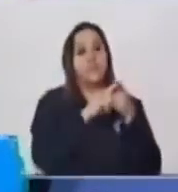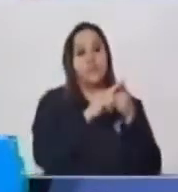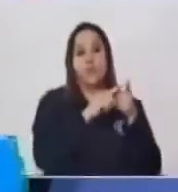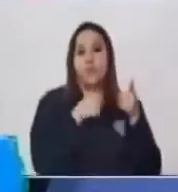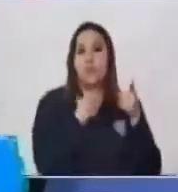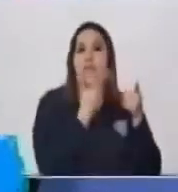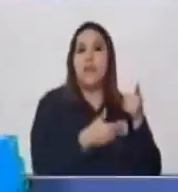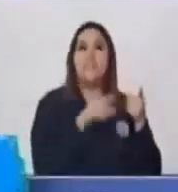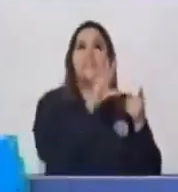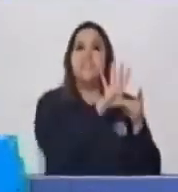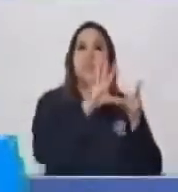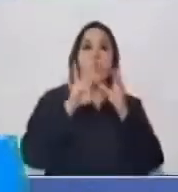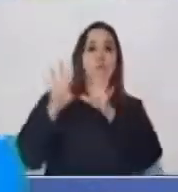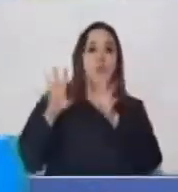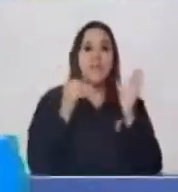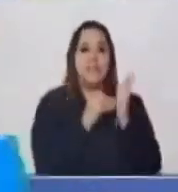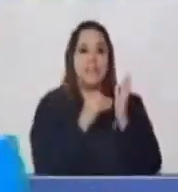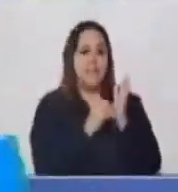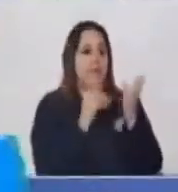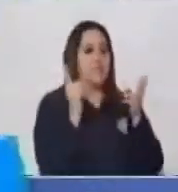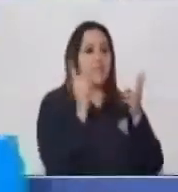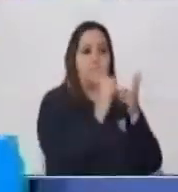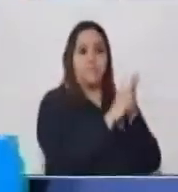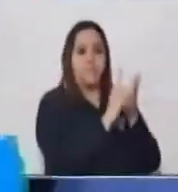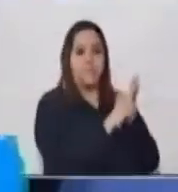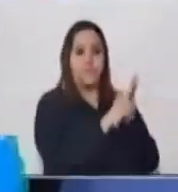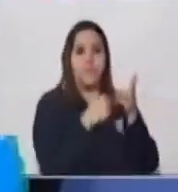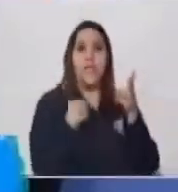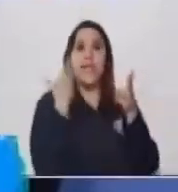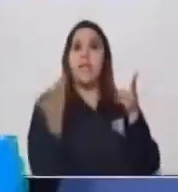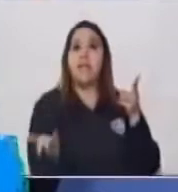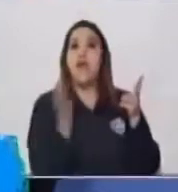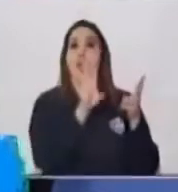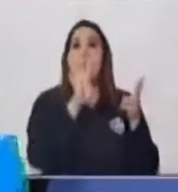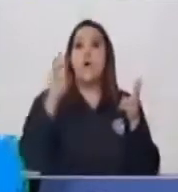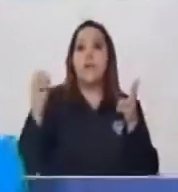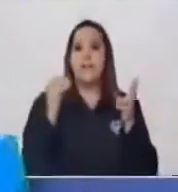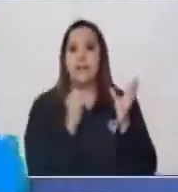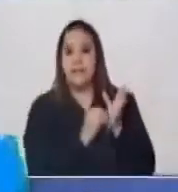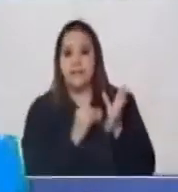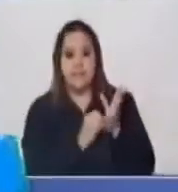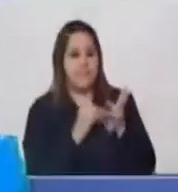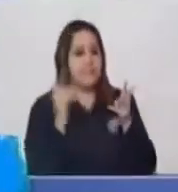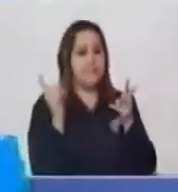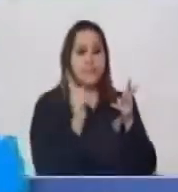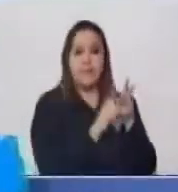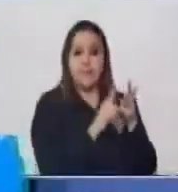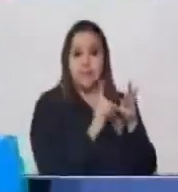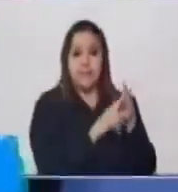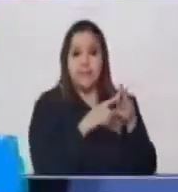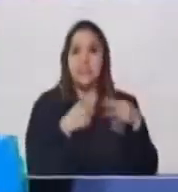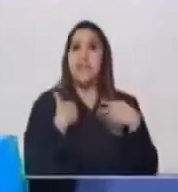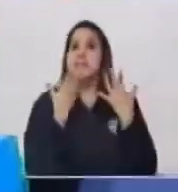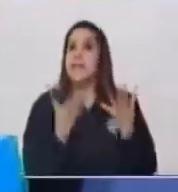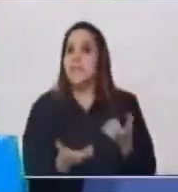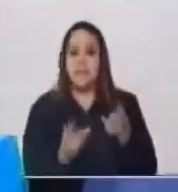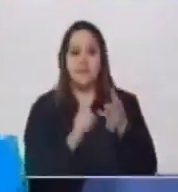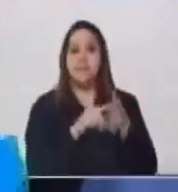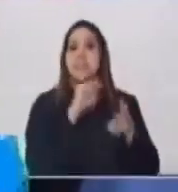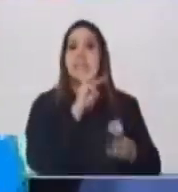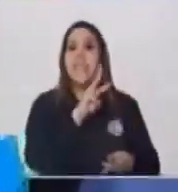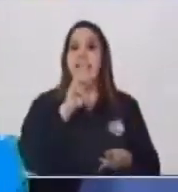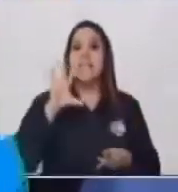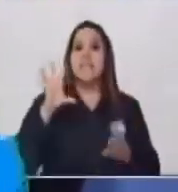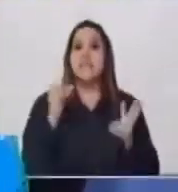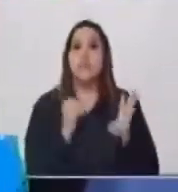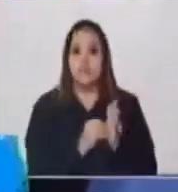Victoria Aporta 40 Quetzal Y Lucía Aporta 35